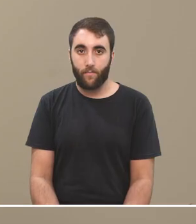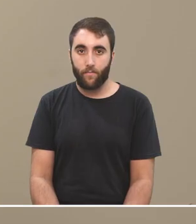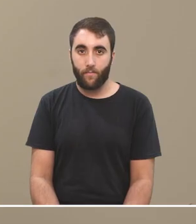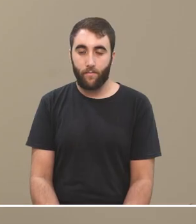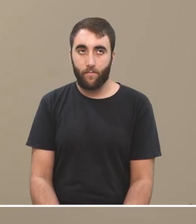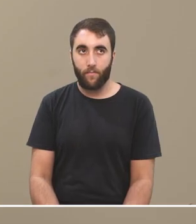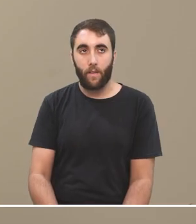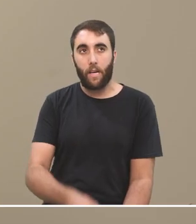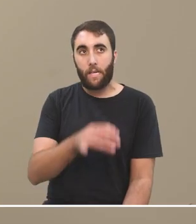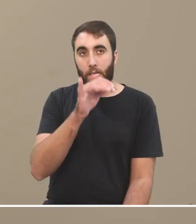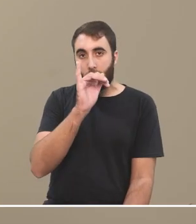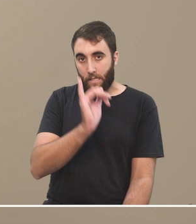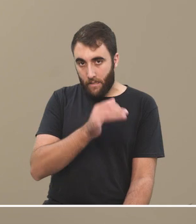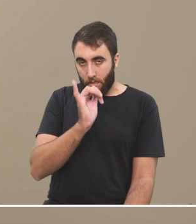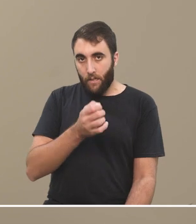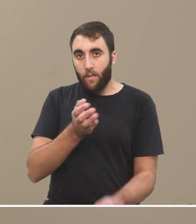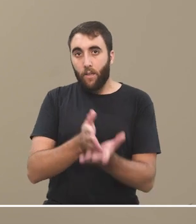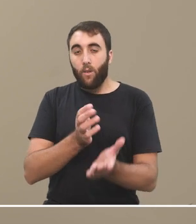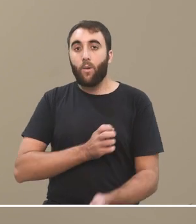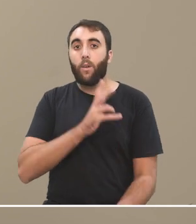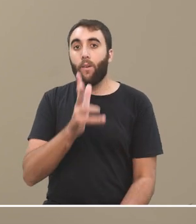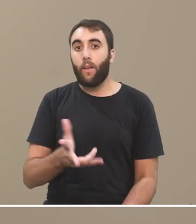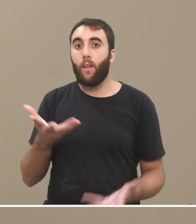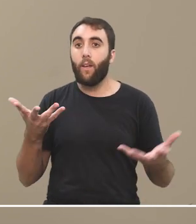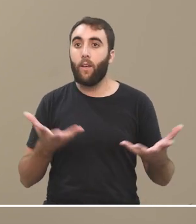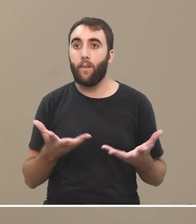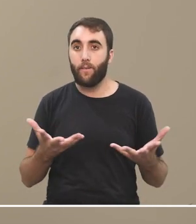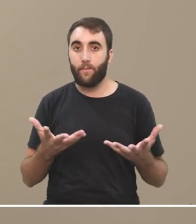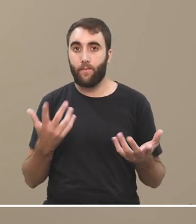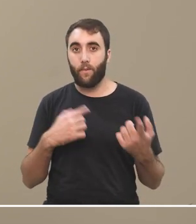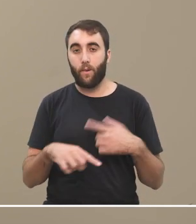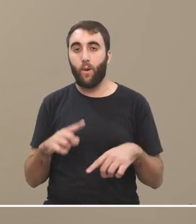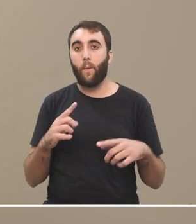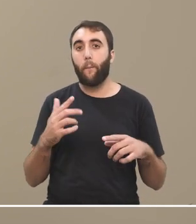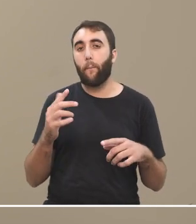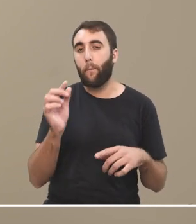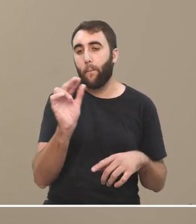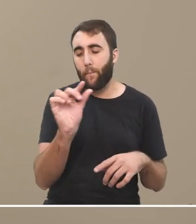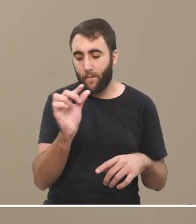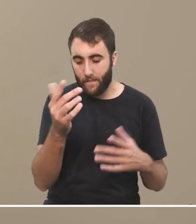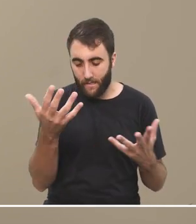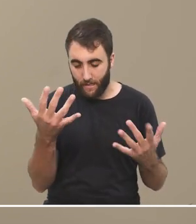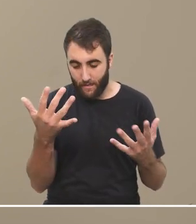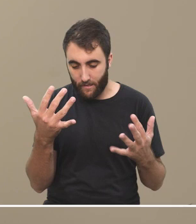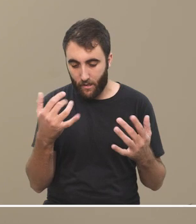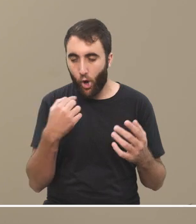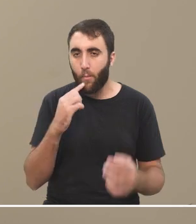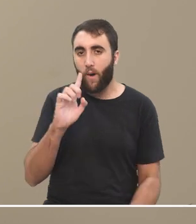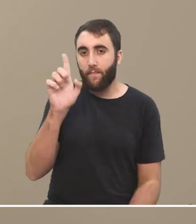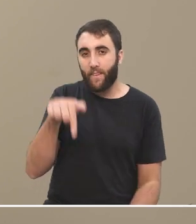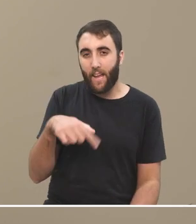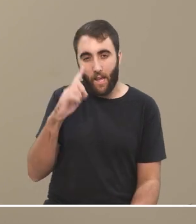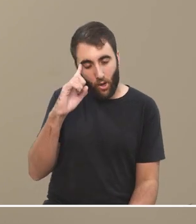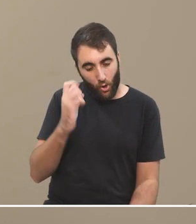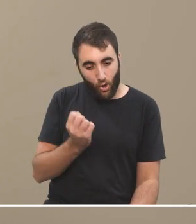sí, sí los derechos humanos haría también una pequeña genealogía ¿no? de dónde viene este